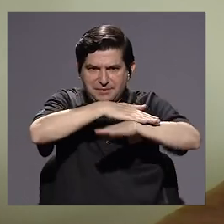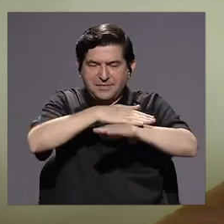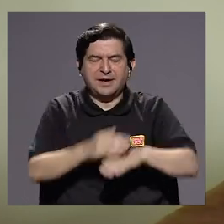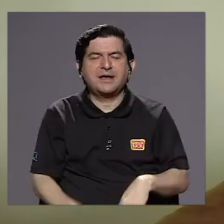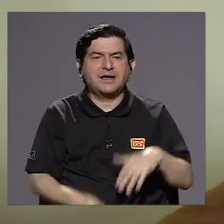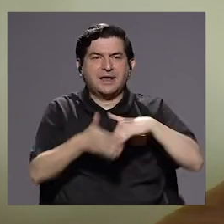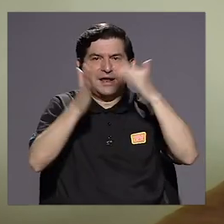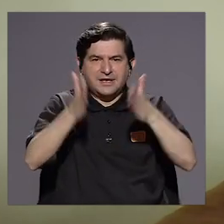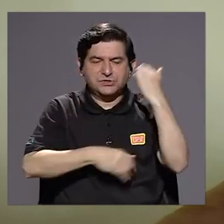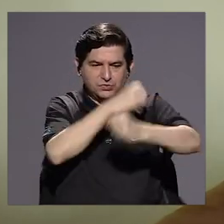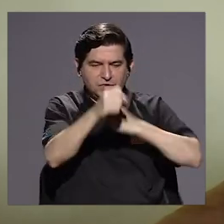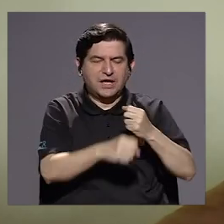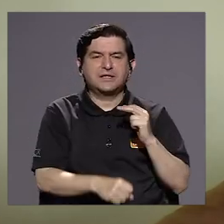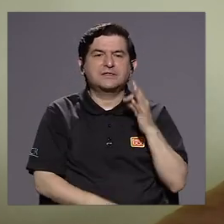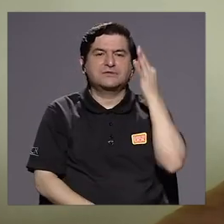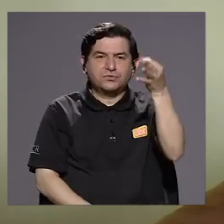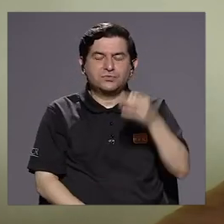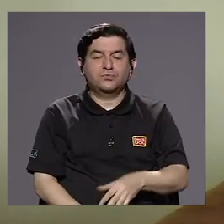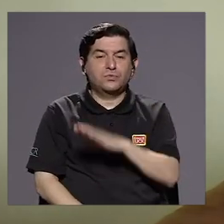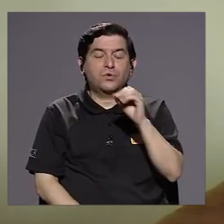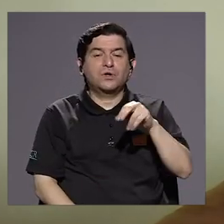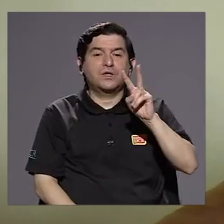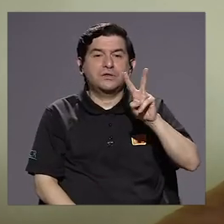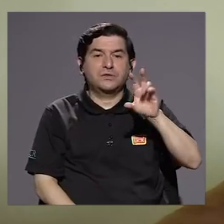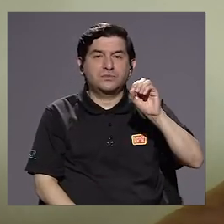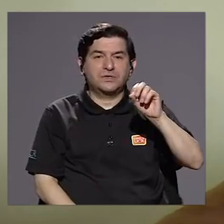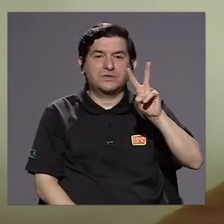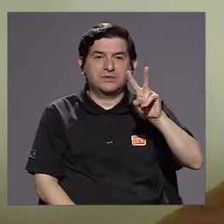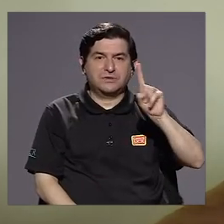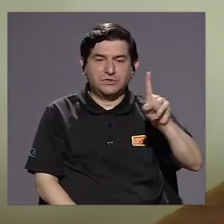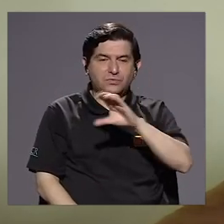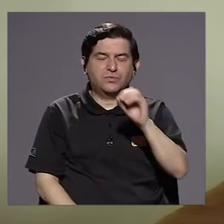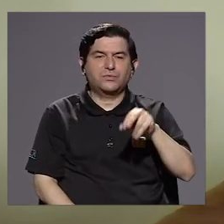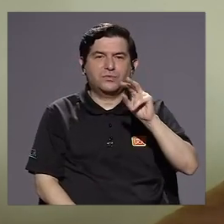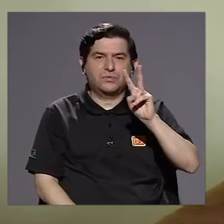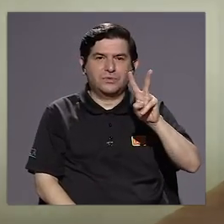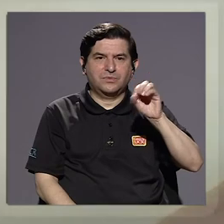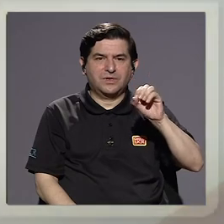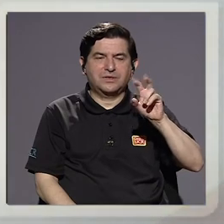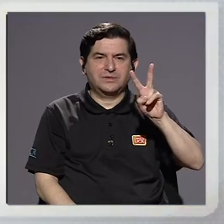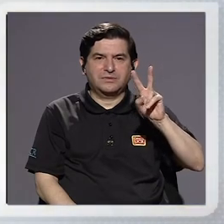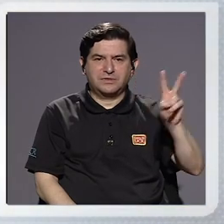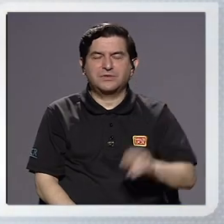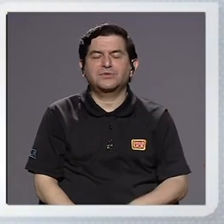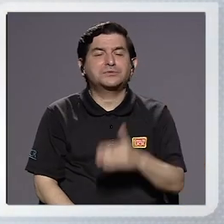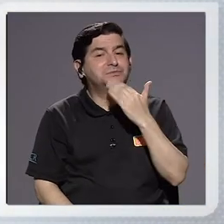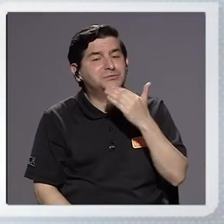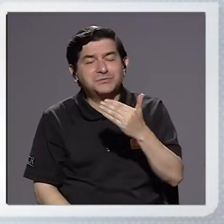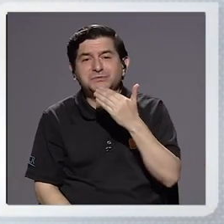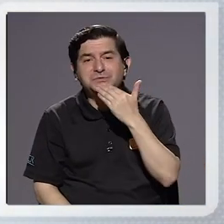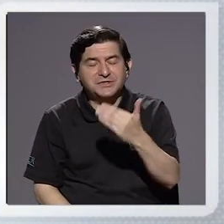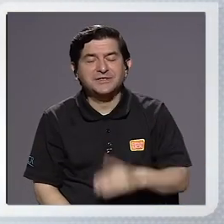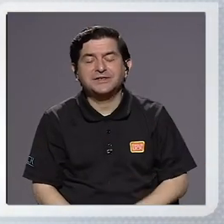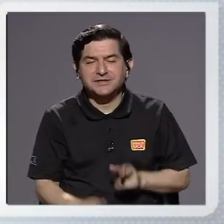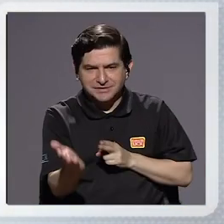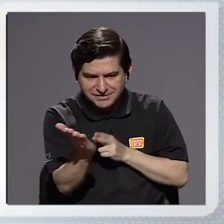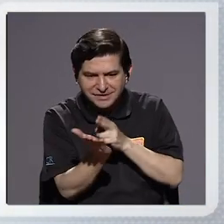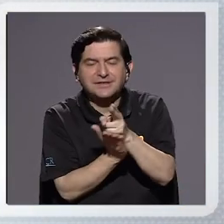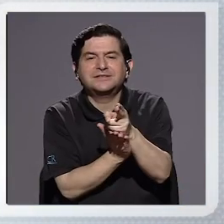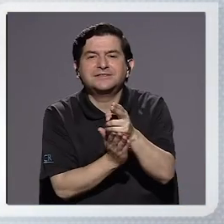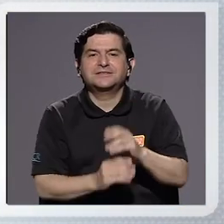el año entrante y el año 21 y el 22. Bueno, es el tercero. Me parece que... Le agradezco mucho con sinceridad